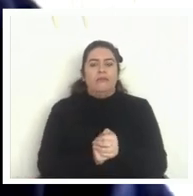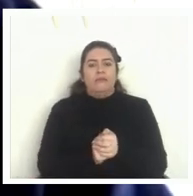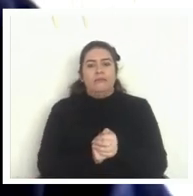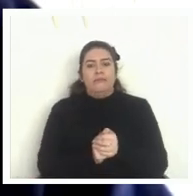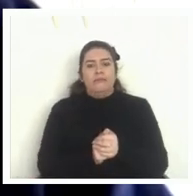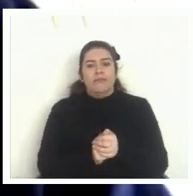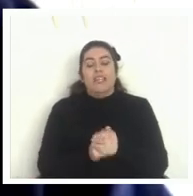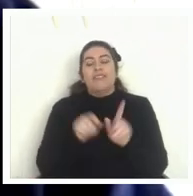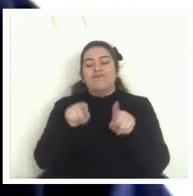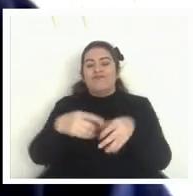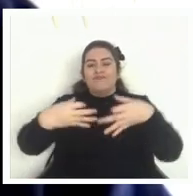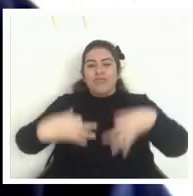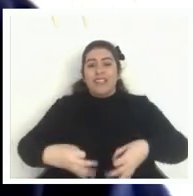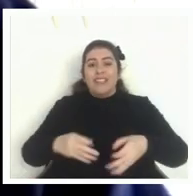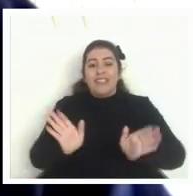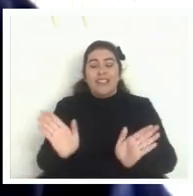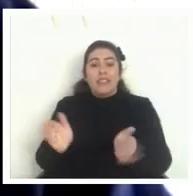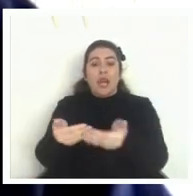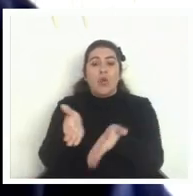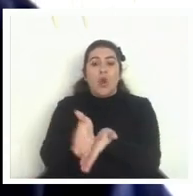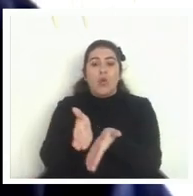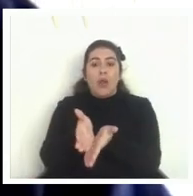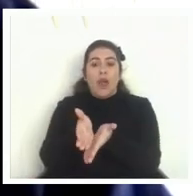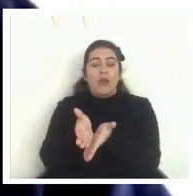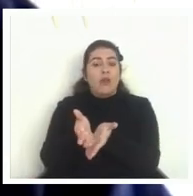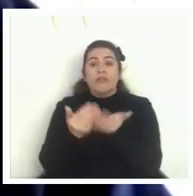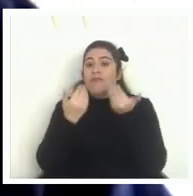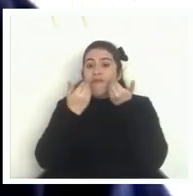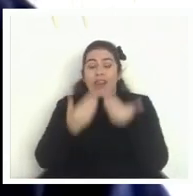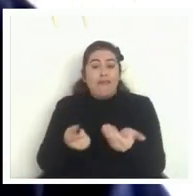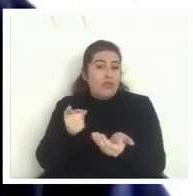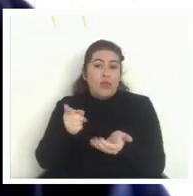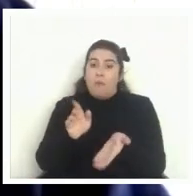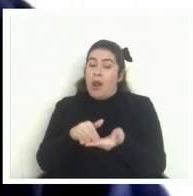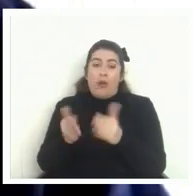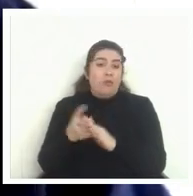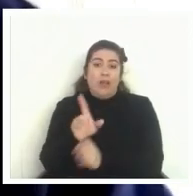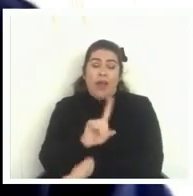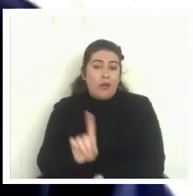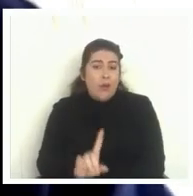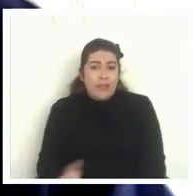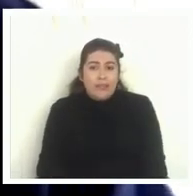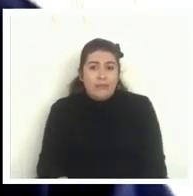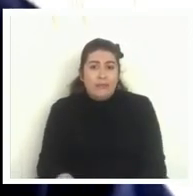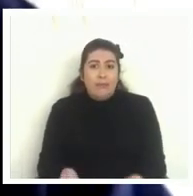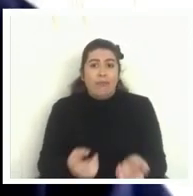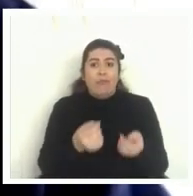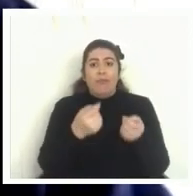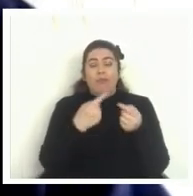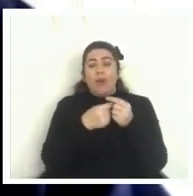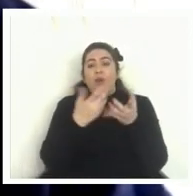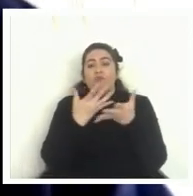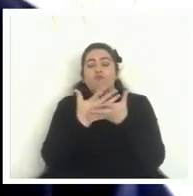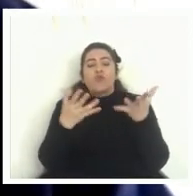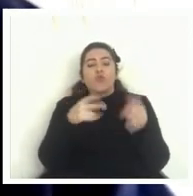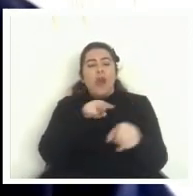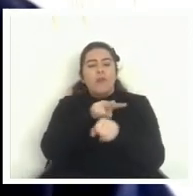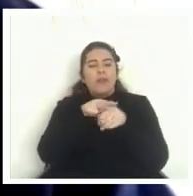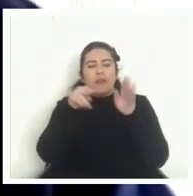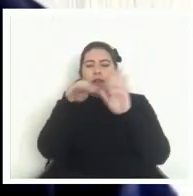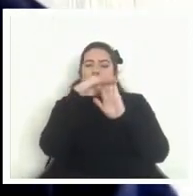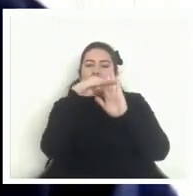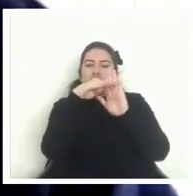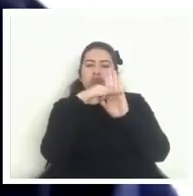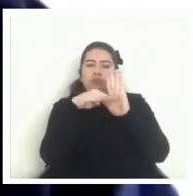efectivamente cerrar una escuela no es un beneficio para una comunidad pero existen muchas capas administrativas los